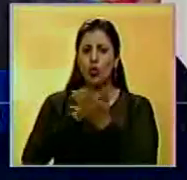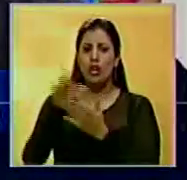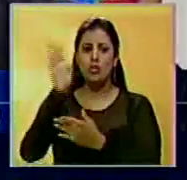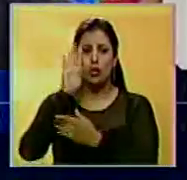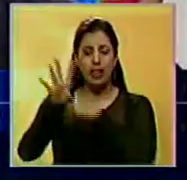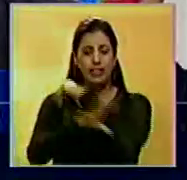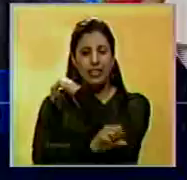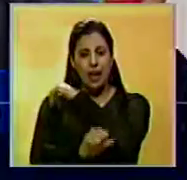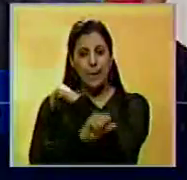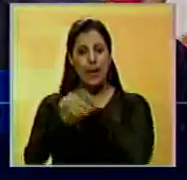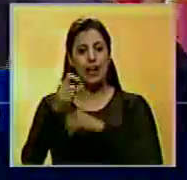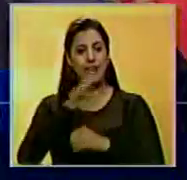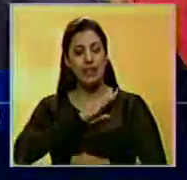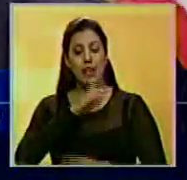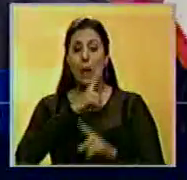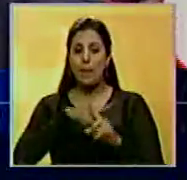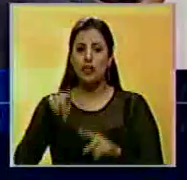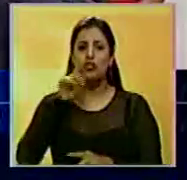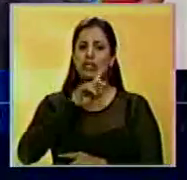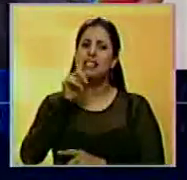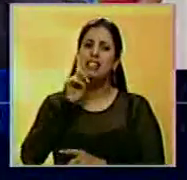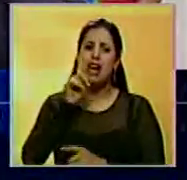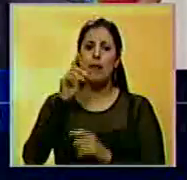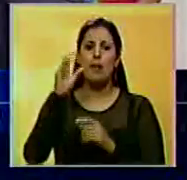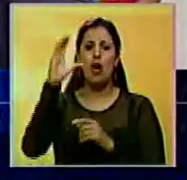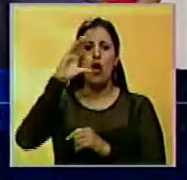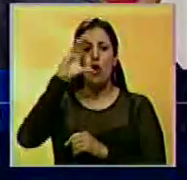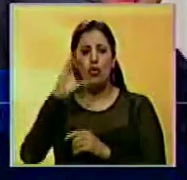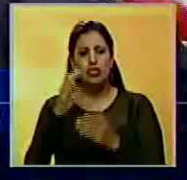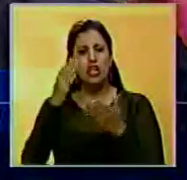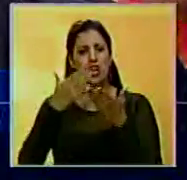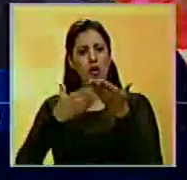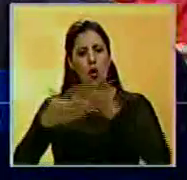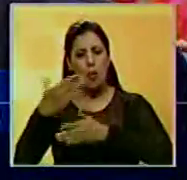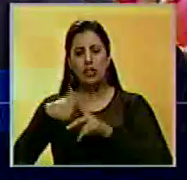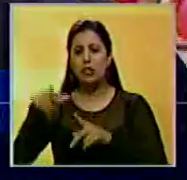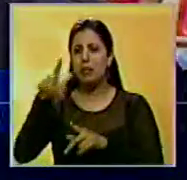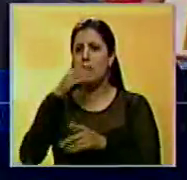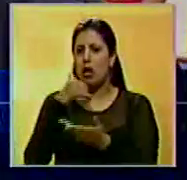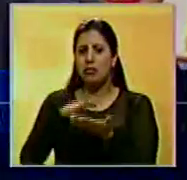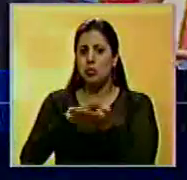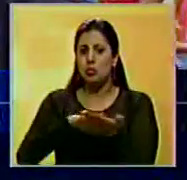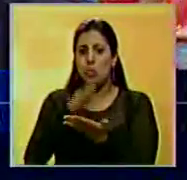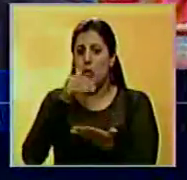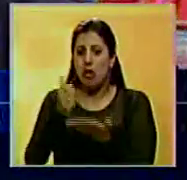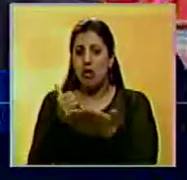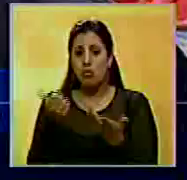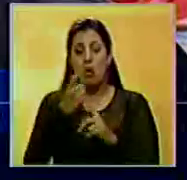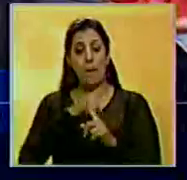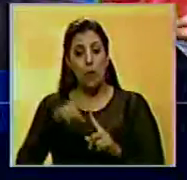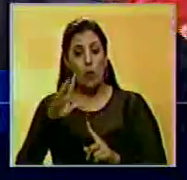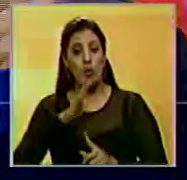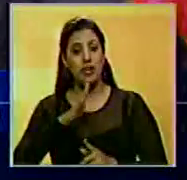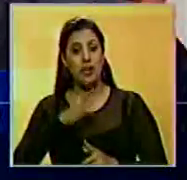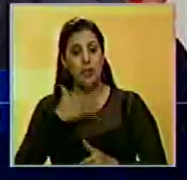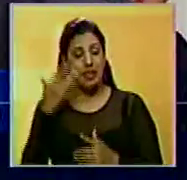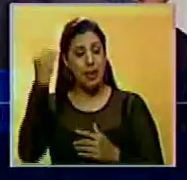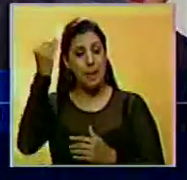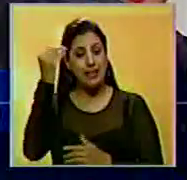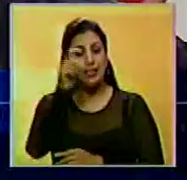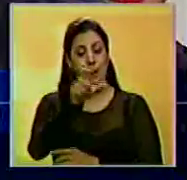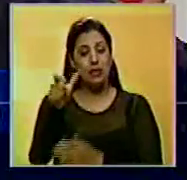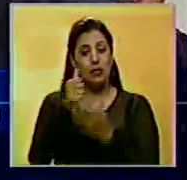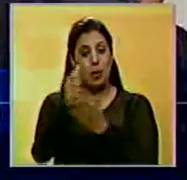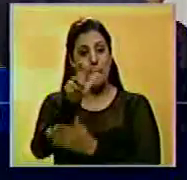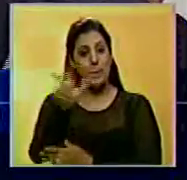tratado de enmarcar. Vemos a un Consejo de Comercio criticando todos los días, pero no genera ninguna alternativa que pueda bien pensar en los